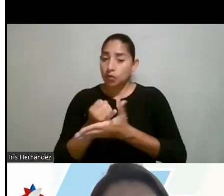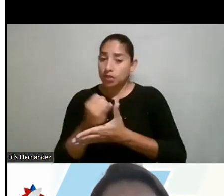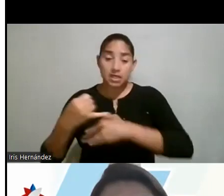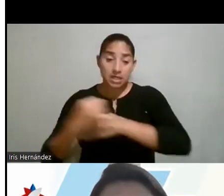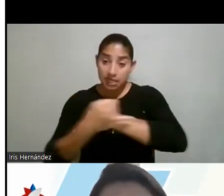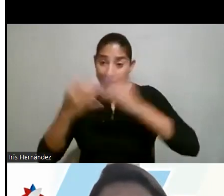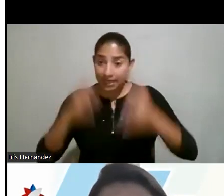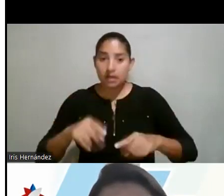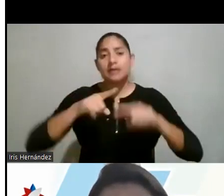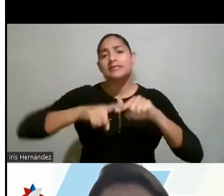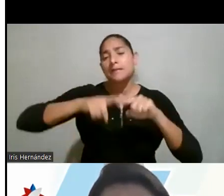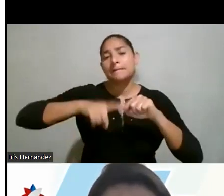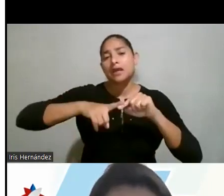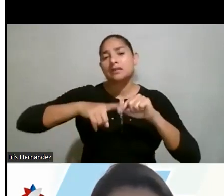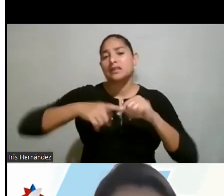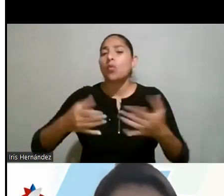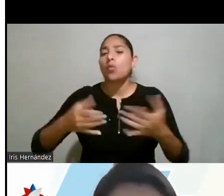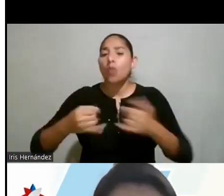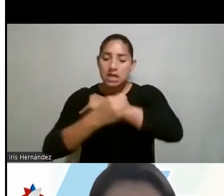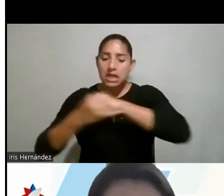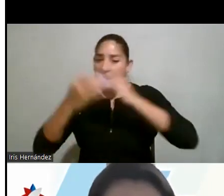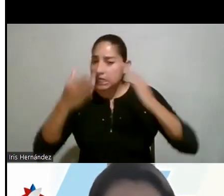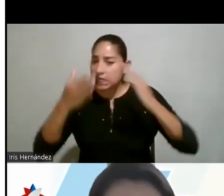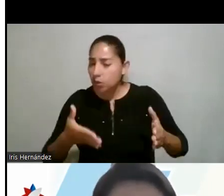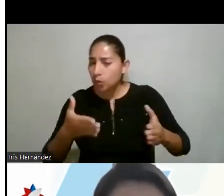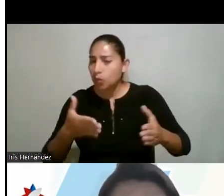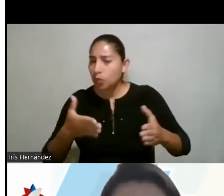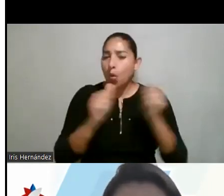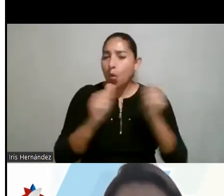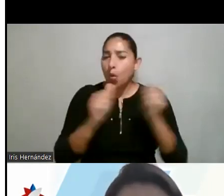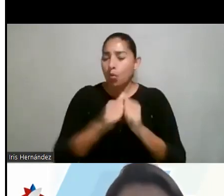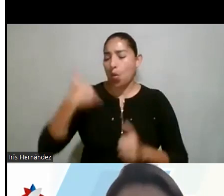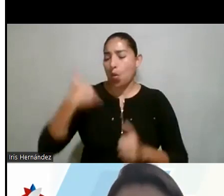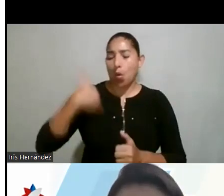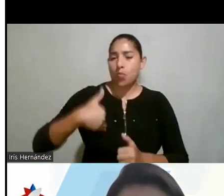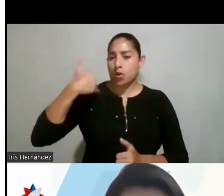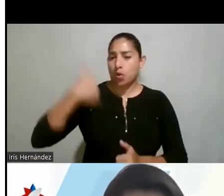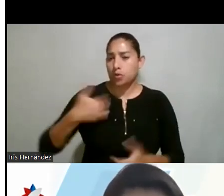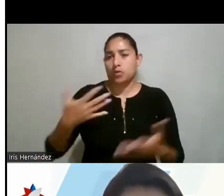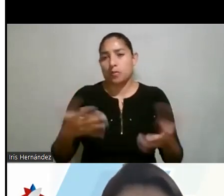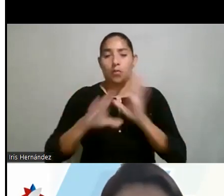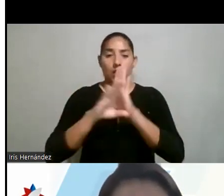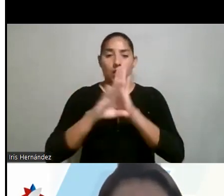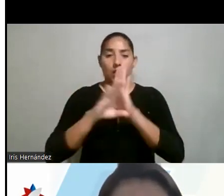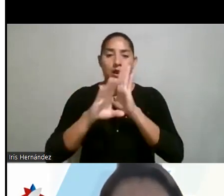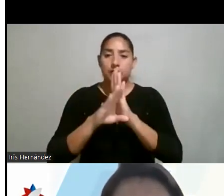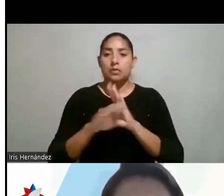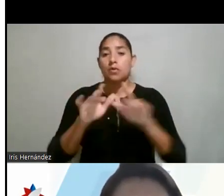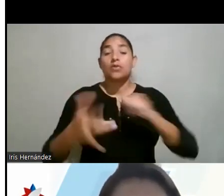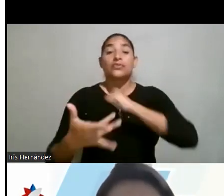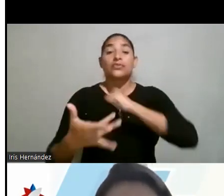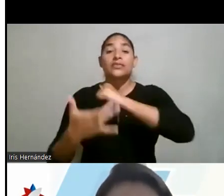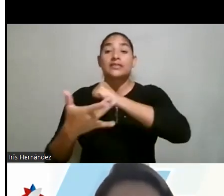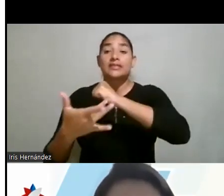depende incluso del tipo de ingeniería, gente tiende a asociarla con hombres, como por ejemplo también en campos técnicos,